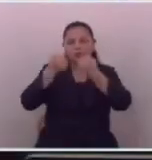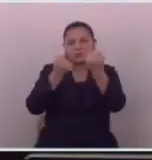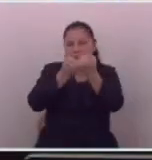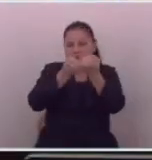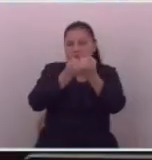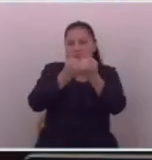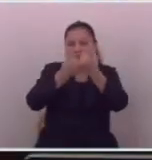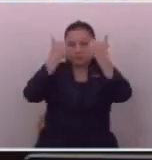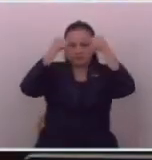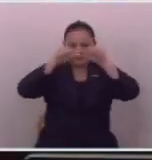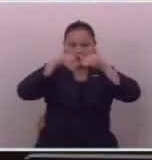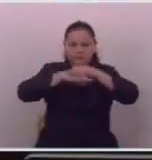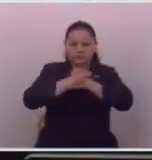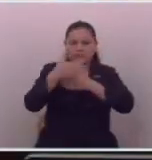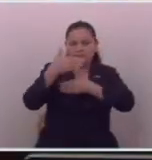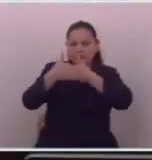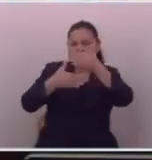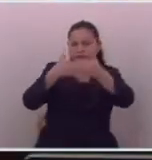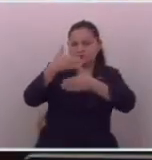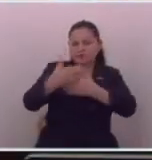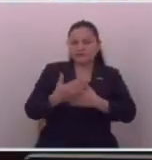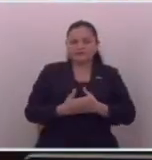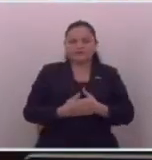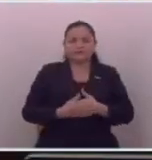favor. Se aprueba dispensar los trámites.